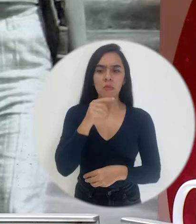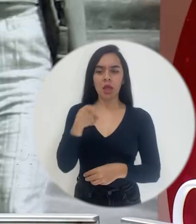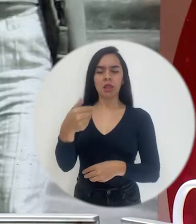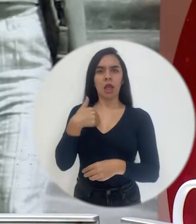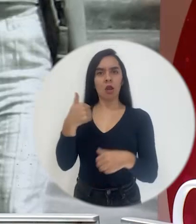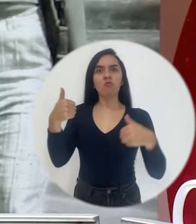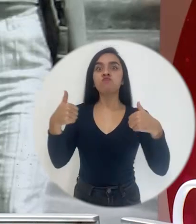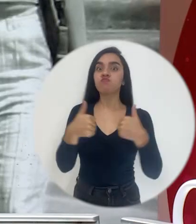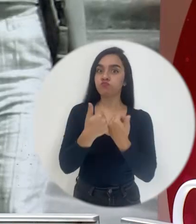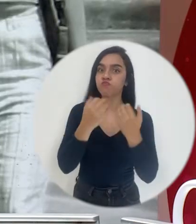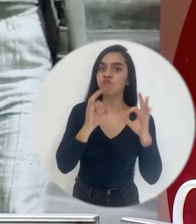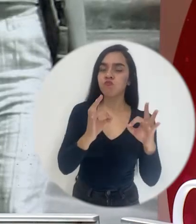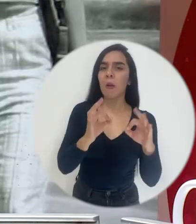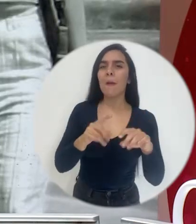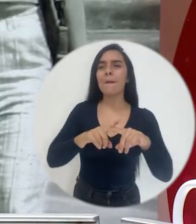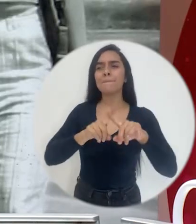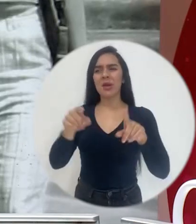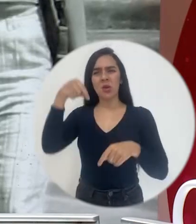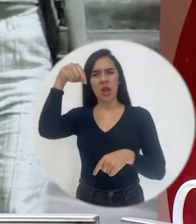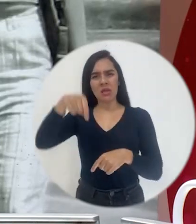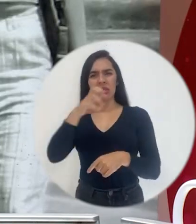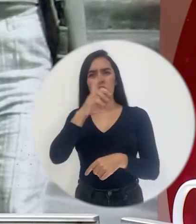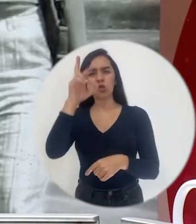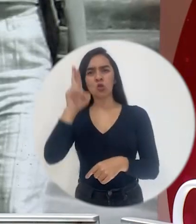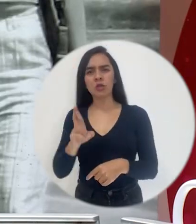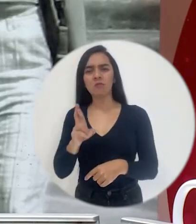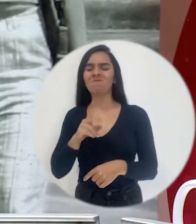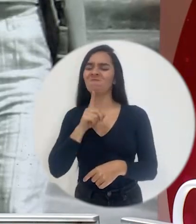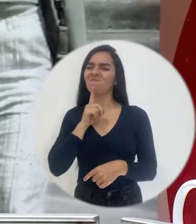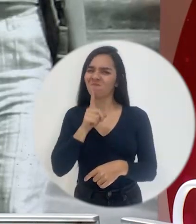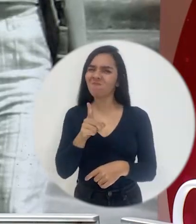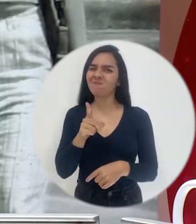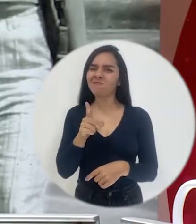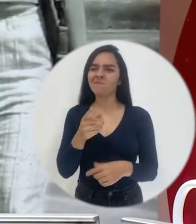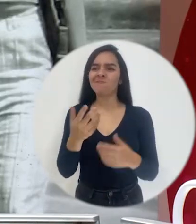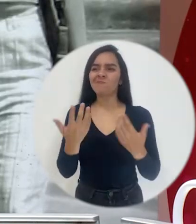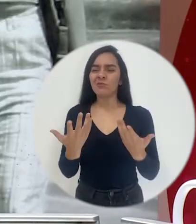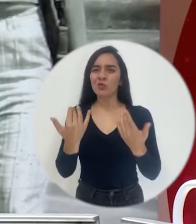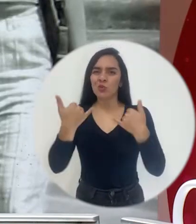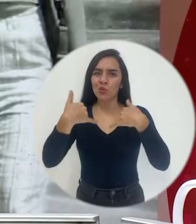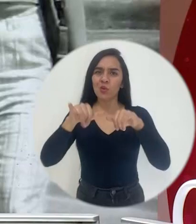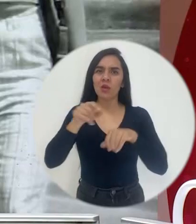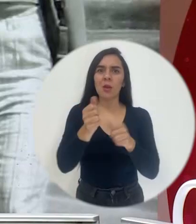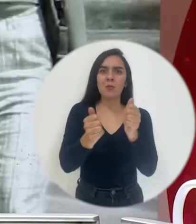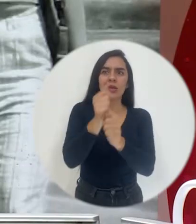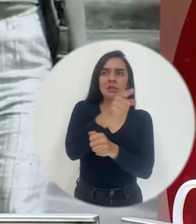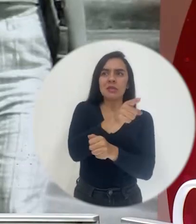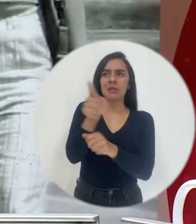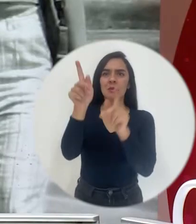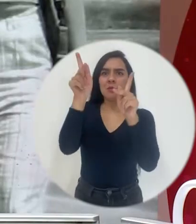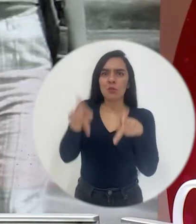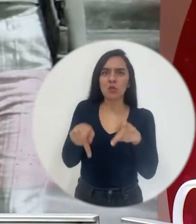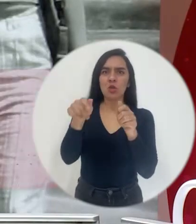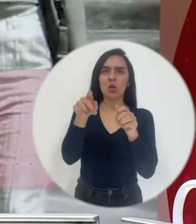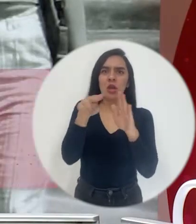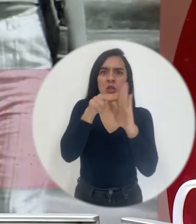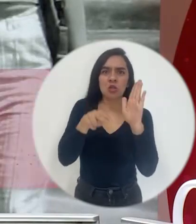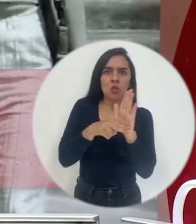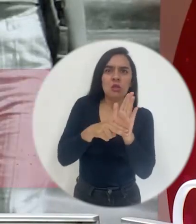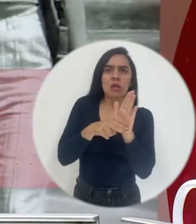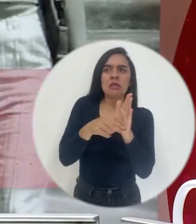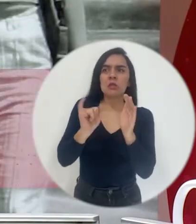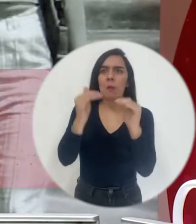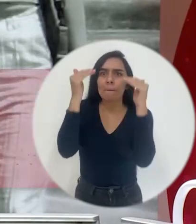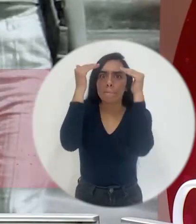que tiene muchos retos y que sin embargo en Costa Rica pues seguimos quedándonos, como decían las abuelitas,